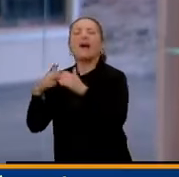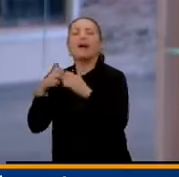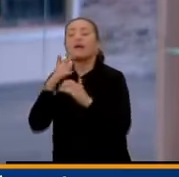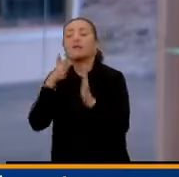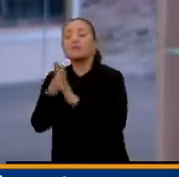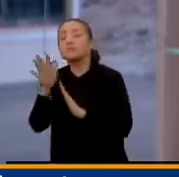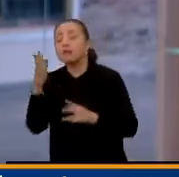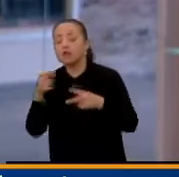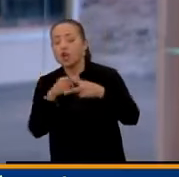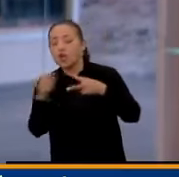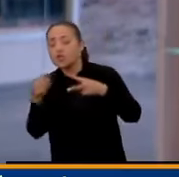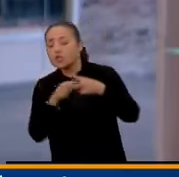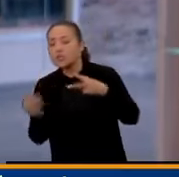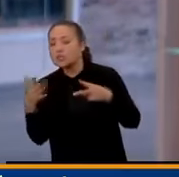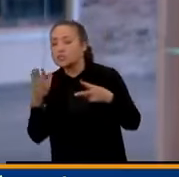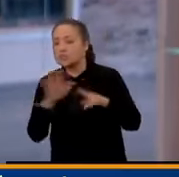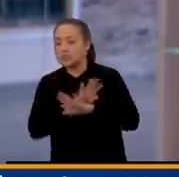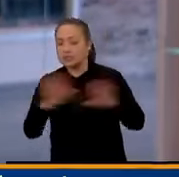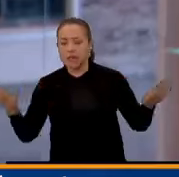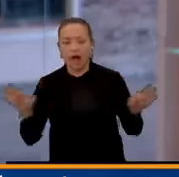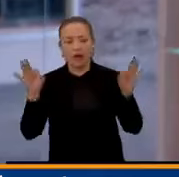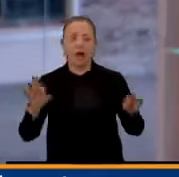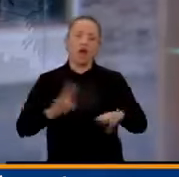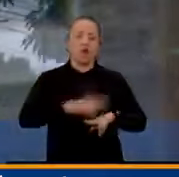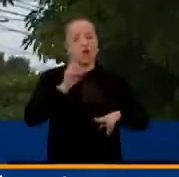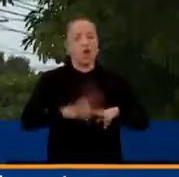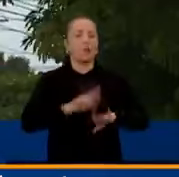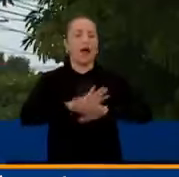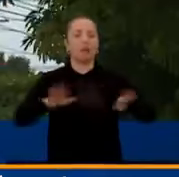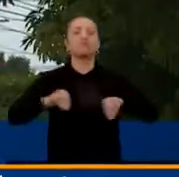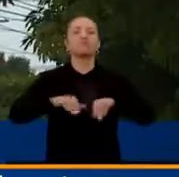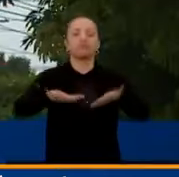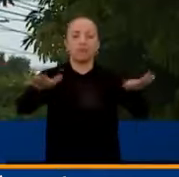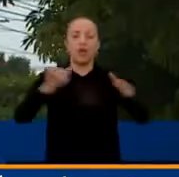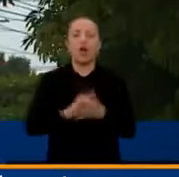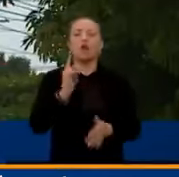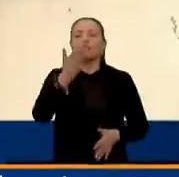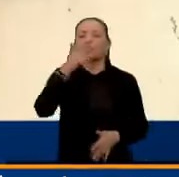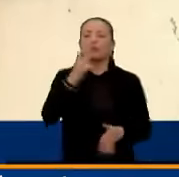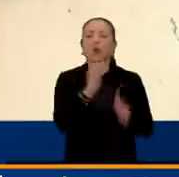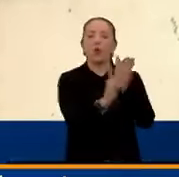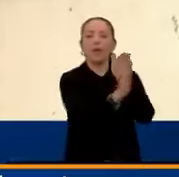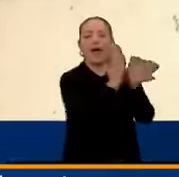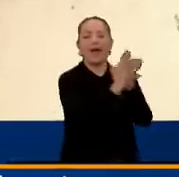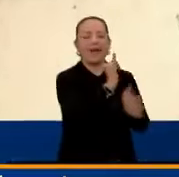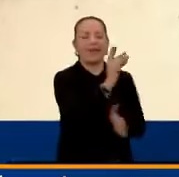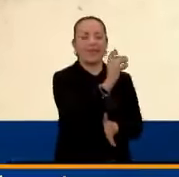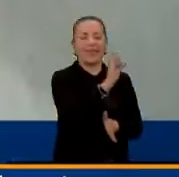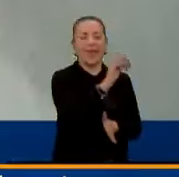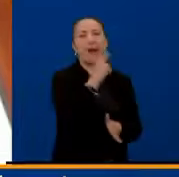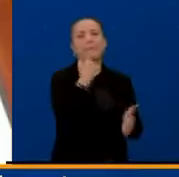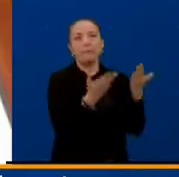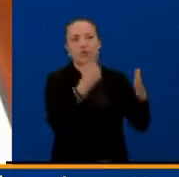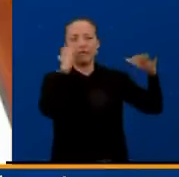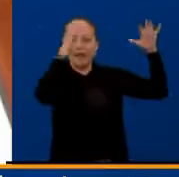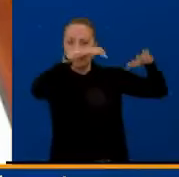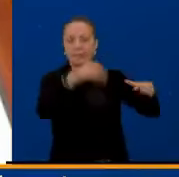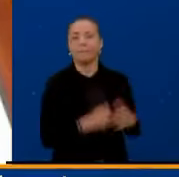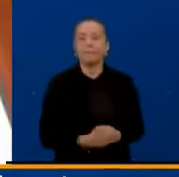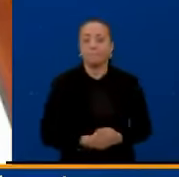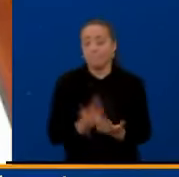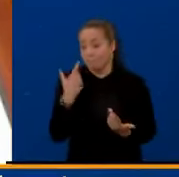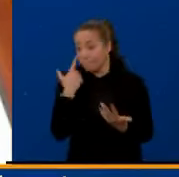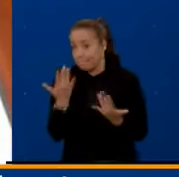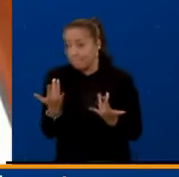semanas esta situación esté totalmente normalizada, esto también con base en información del IDEA. Y estamos